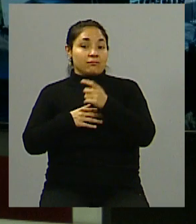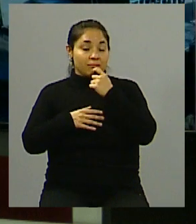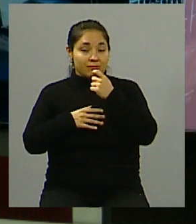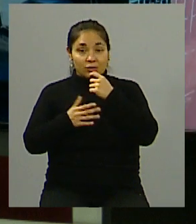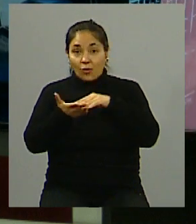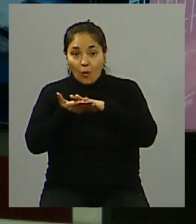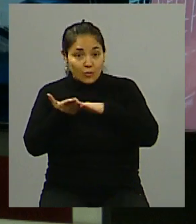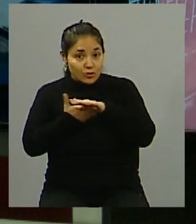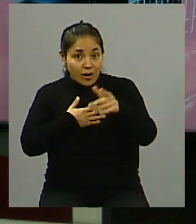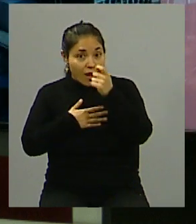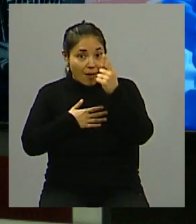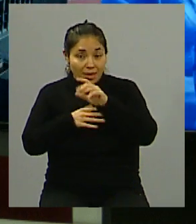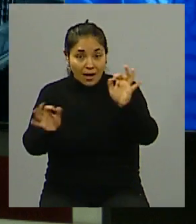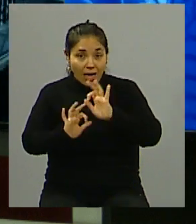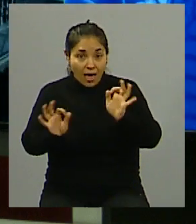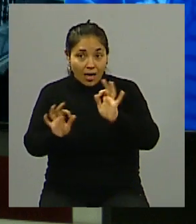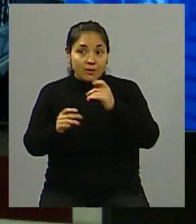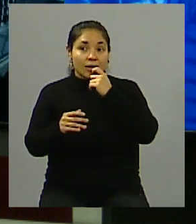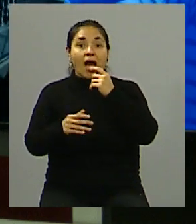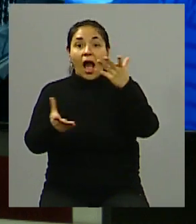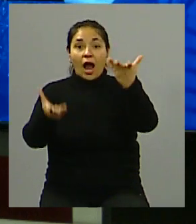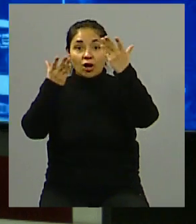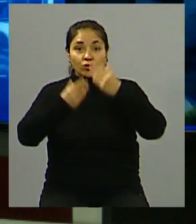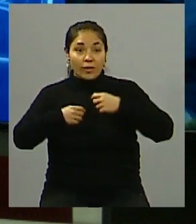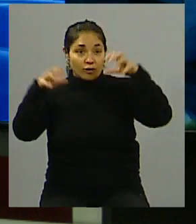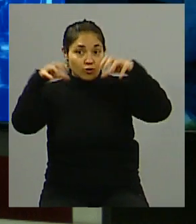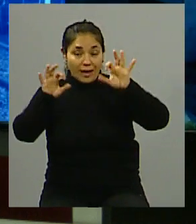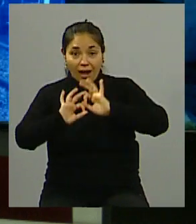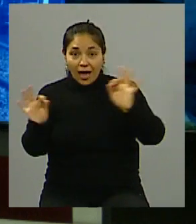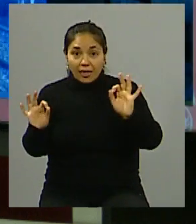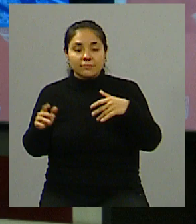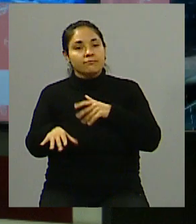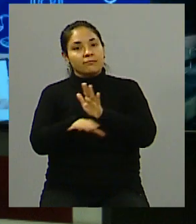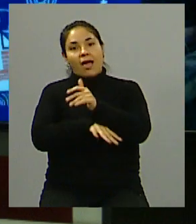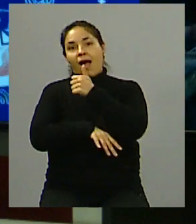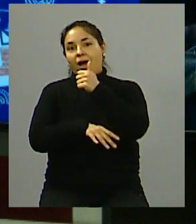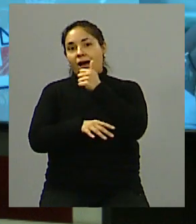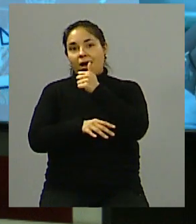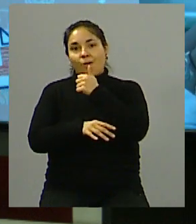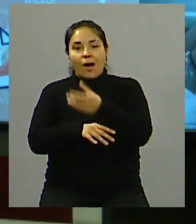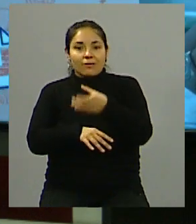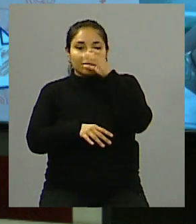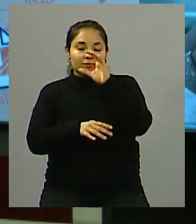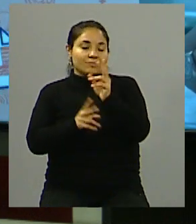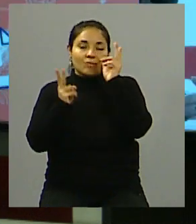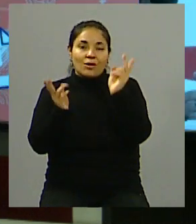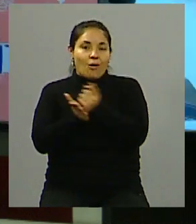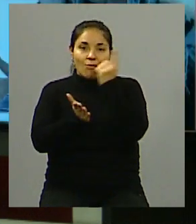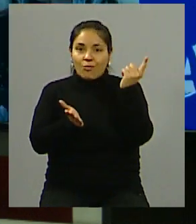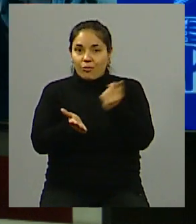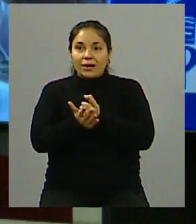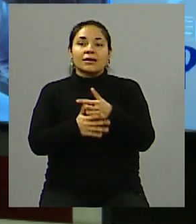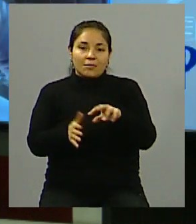llega a una solución rápida y si no contamos con un poco de ayuda de la lluvia, vamos a estar quedándonos sin agua bebible. Así que sí, viene